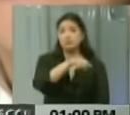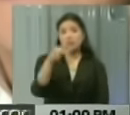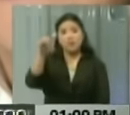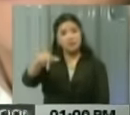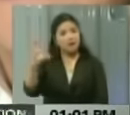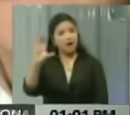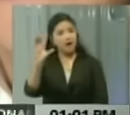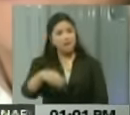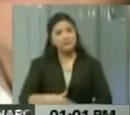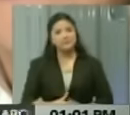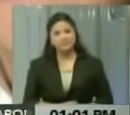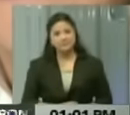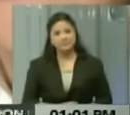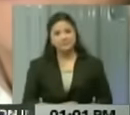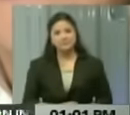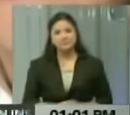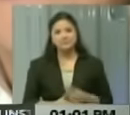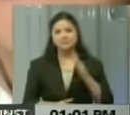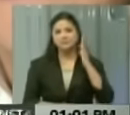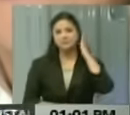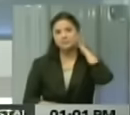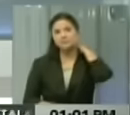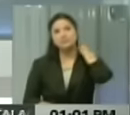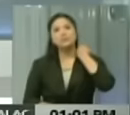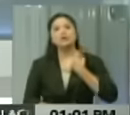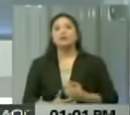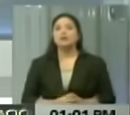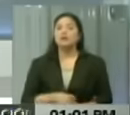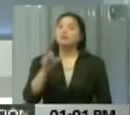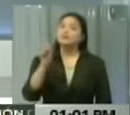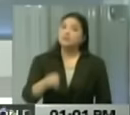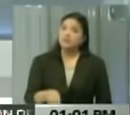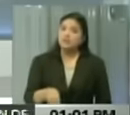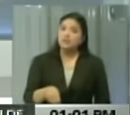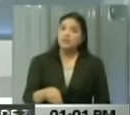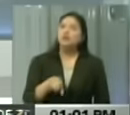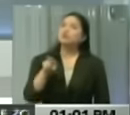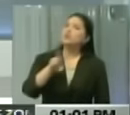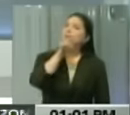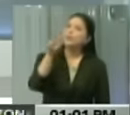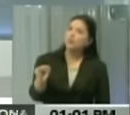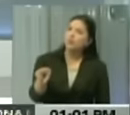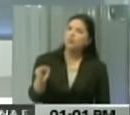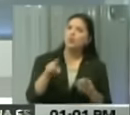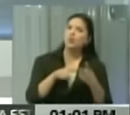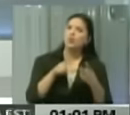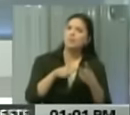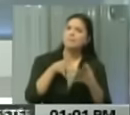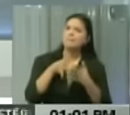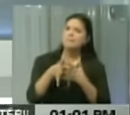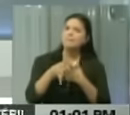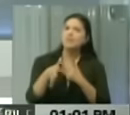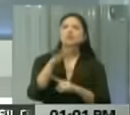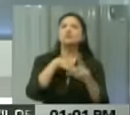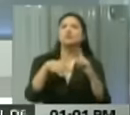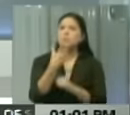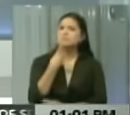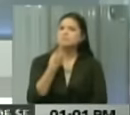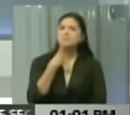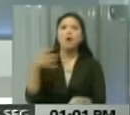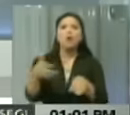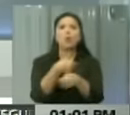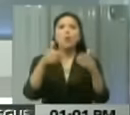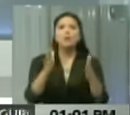Caracas, Michelle, Anabel. Sí, Alexander, justamente te pregunto y te consulto en torno a lo que manifestó el